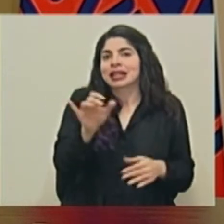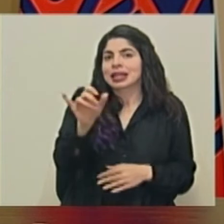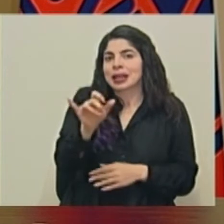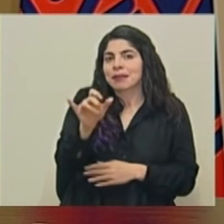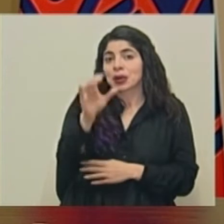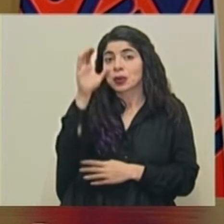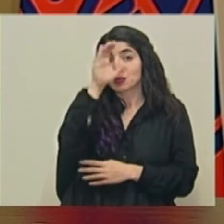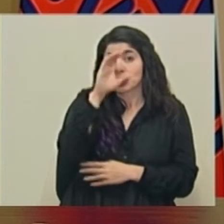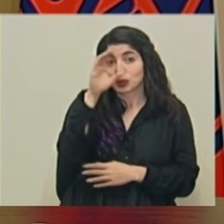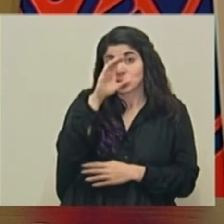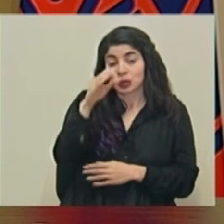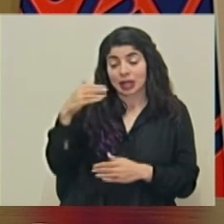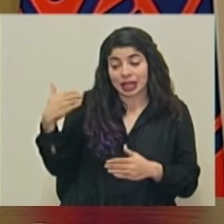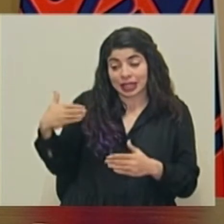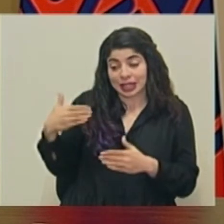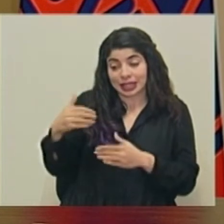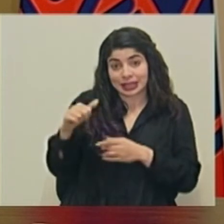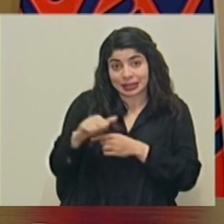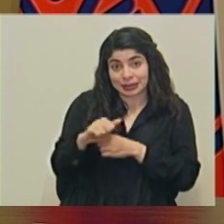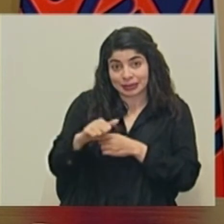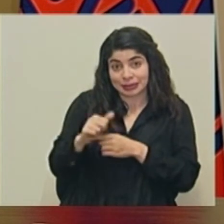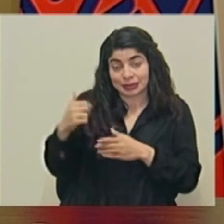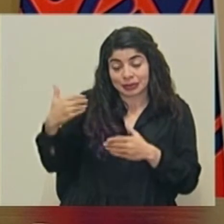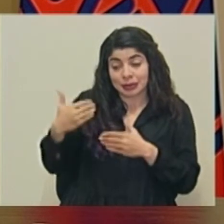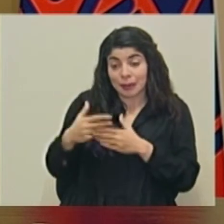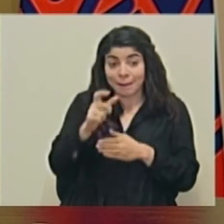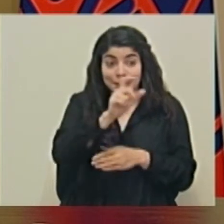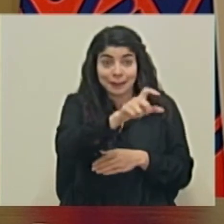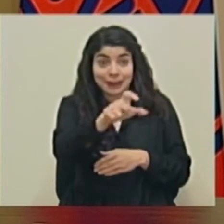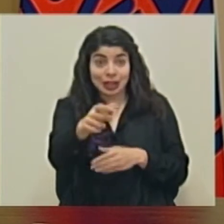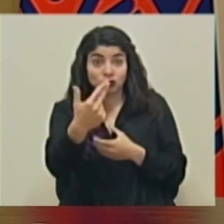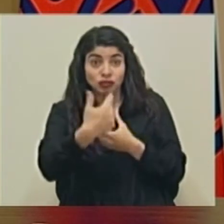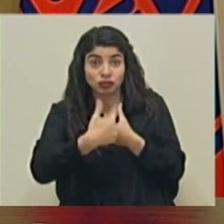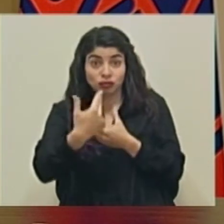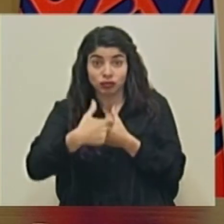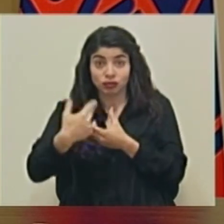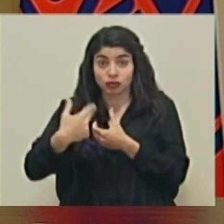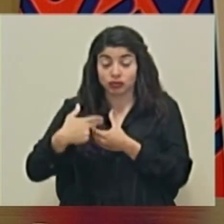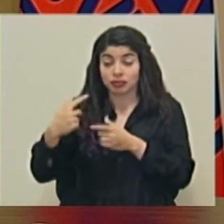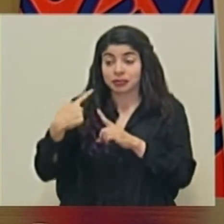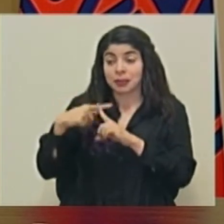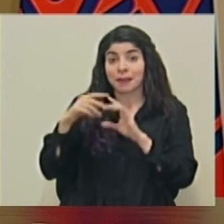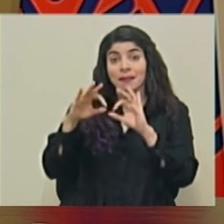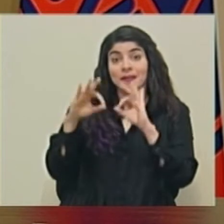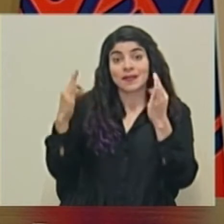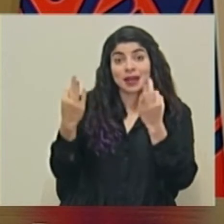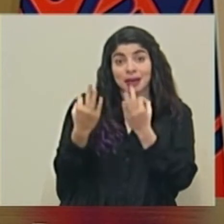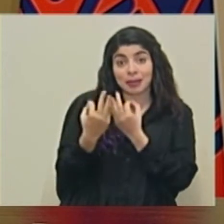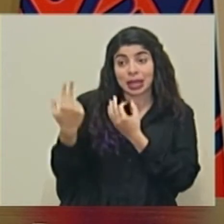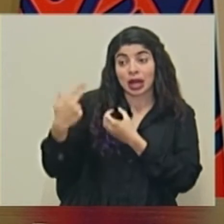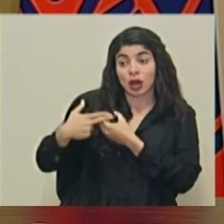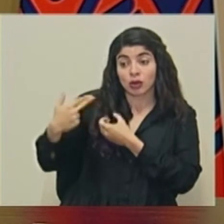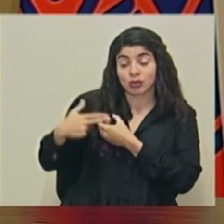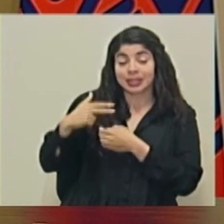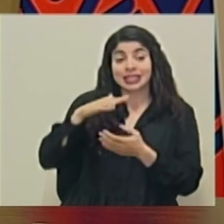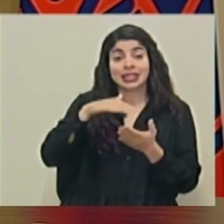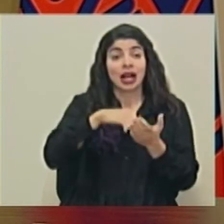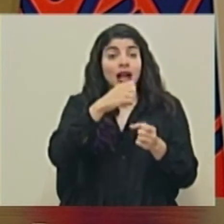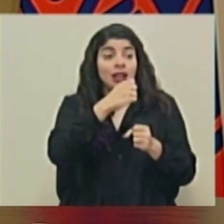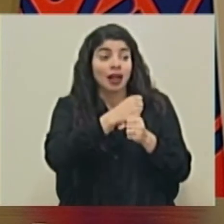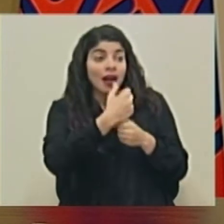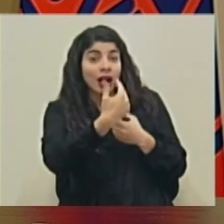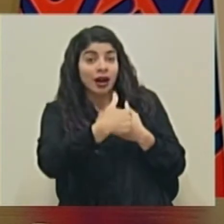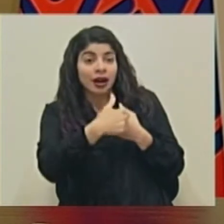ejercicio las personas que participen activamente y todas las familias y en los diferentes centros de trabajo